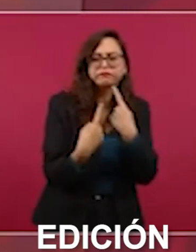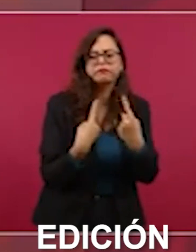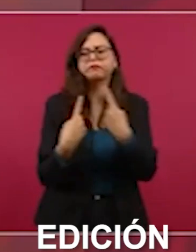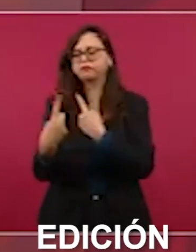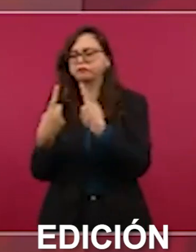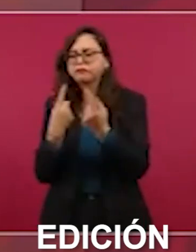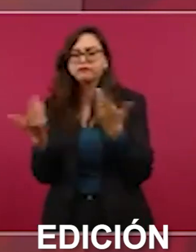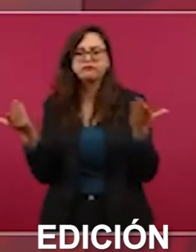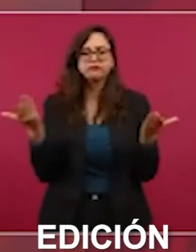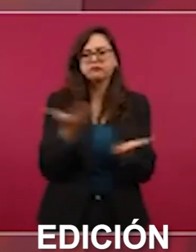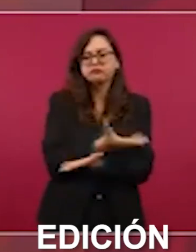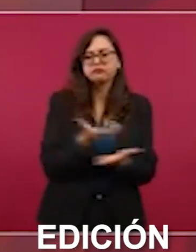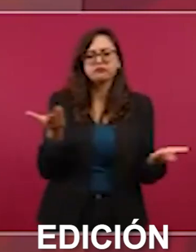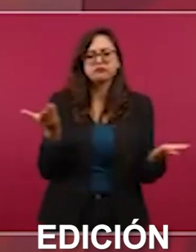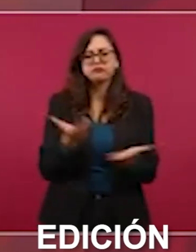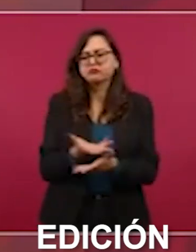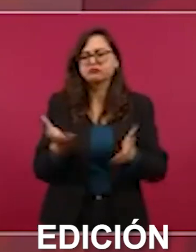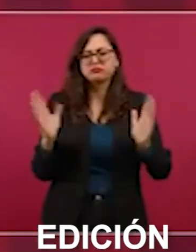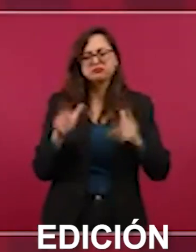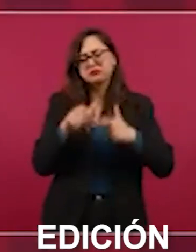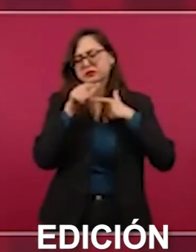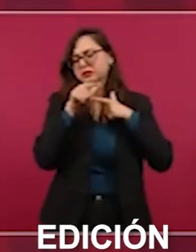no este